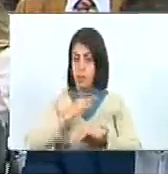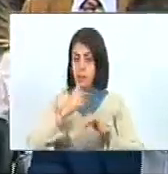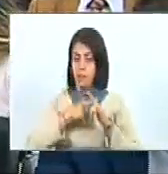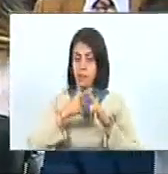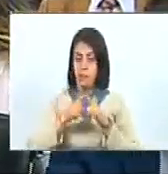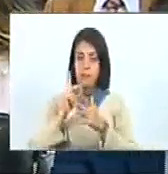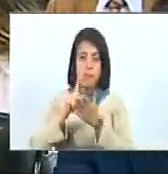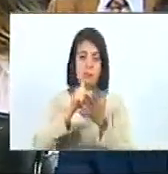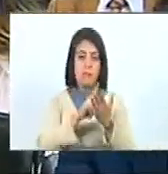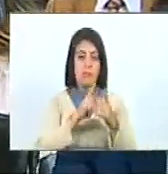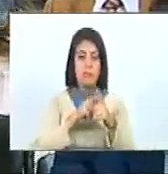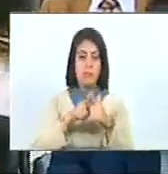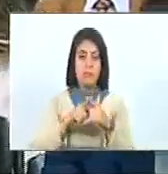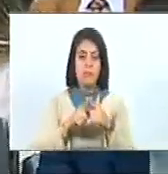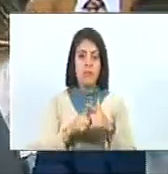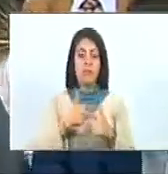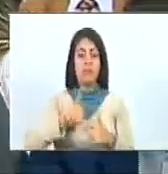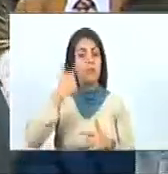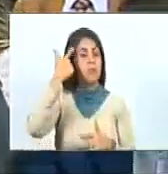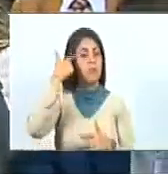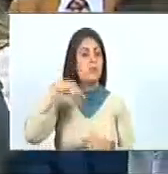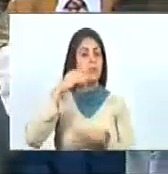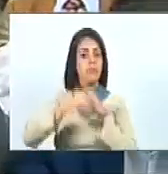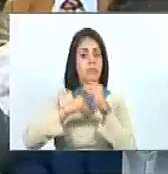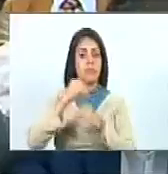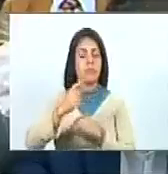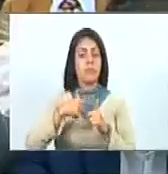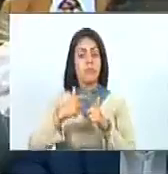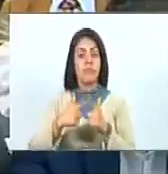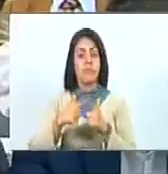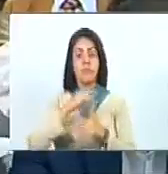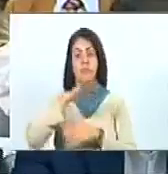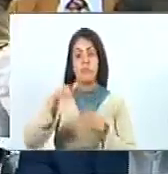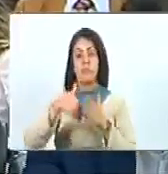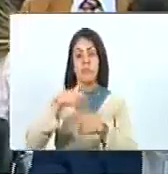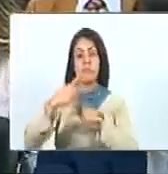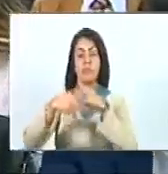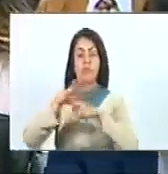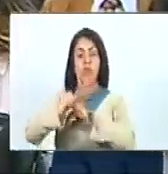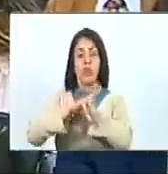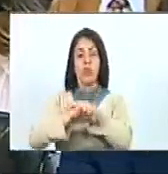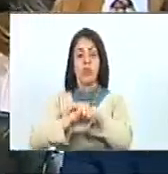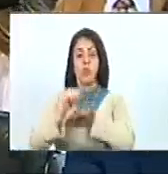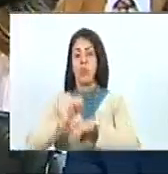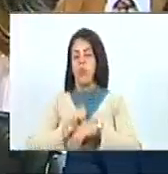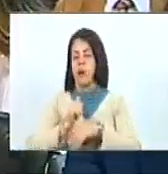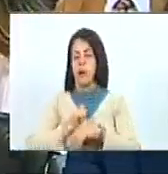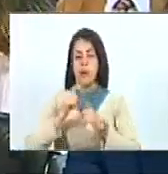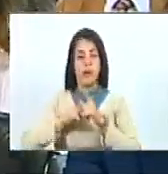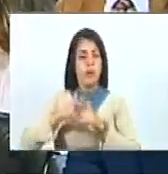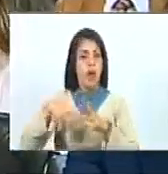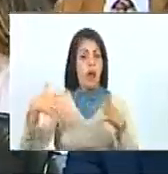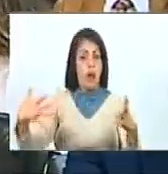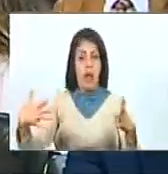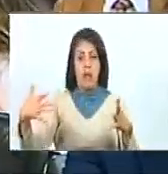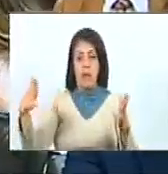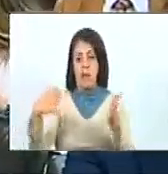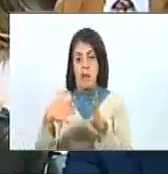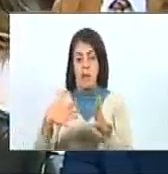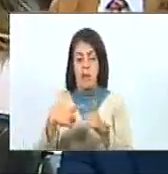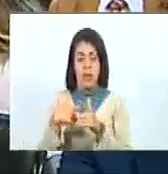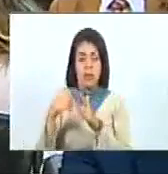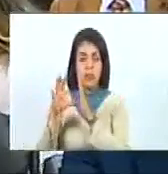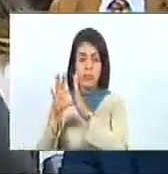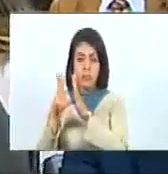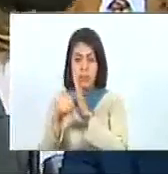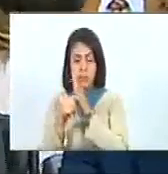una de sus intervenciones y yo creo que debe hacer eso ir contra todos los corruptos pero los corruptos de cualquier tamaño los corruptos que se agarran